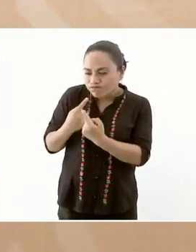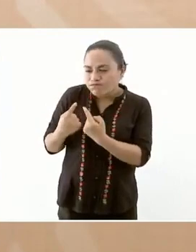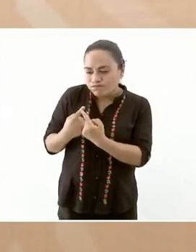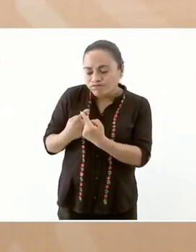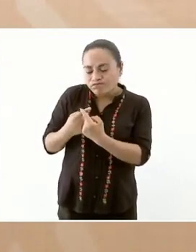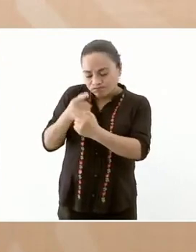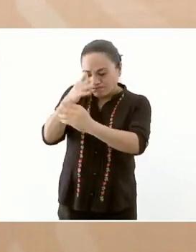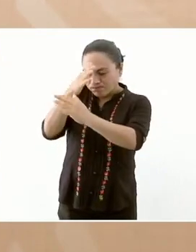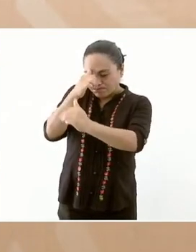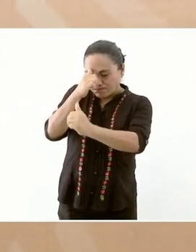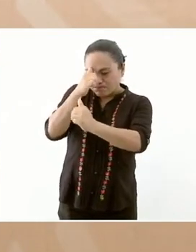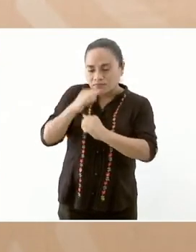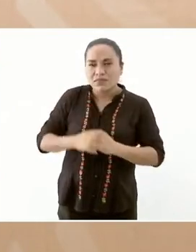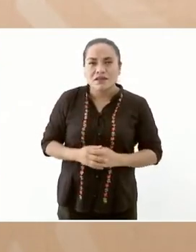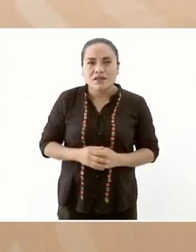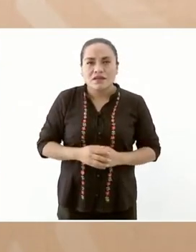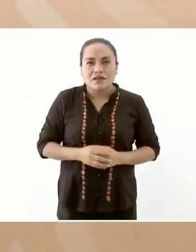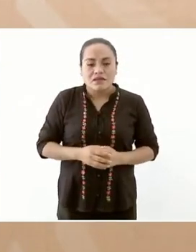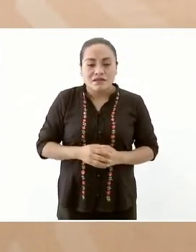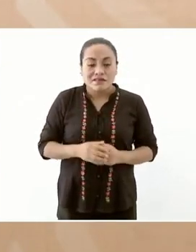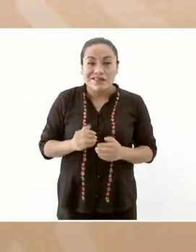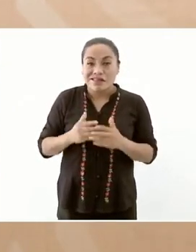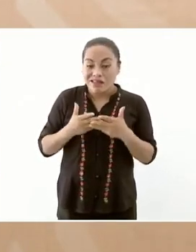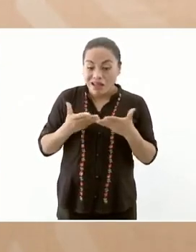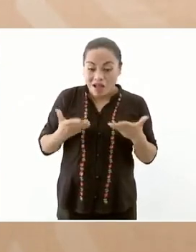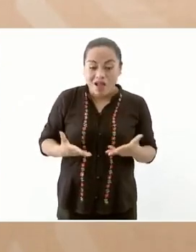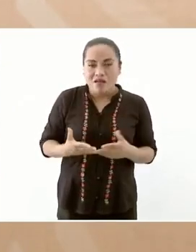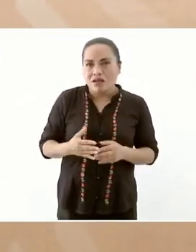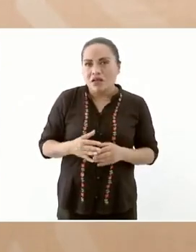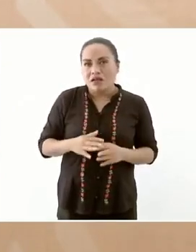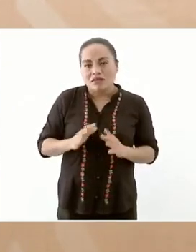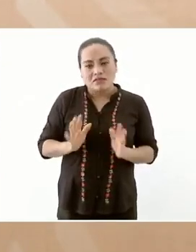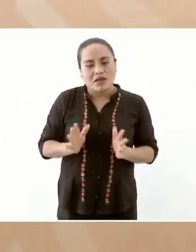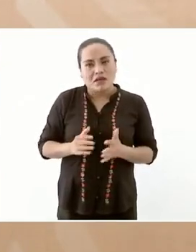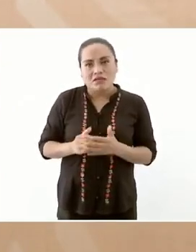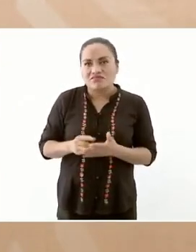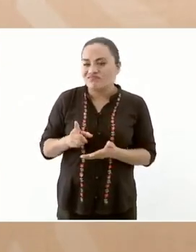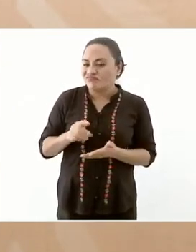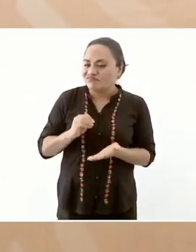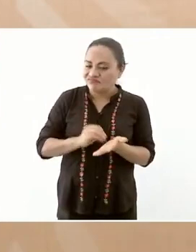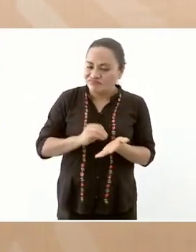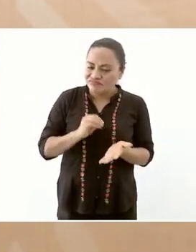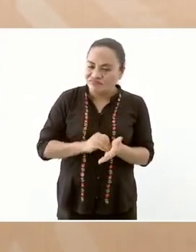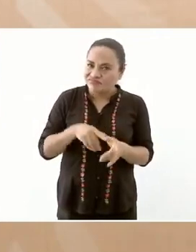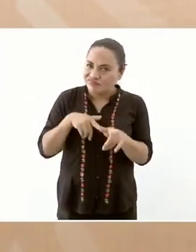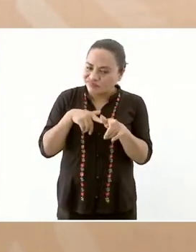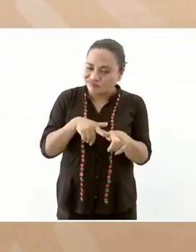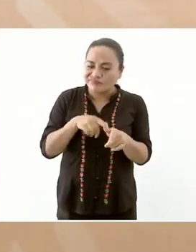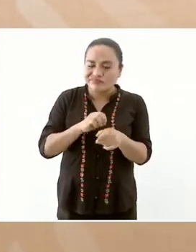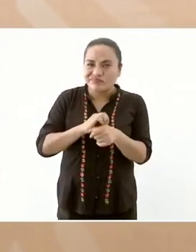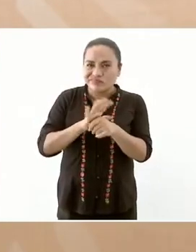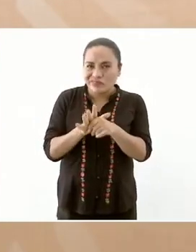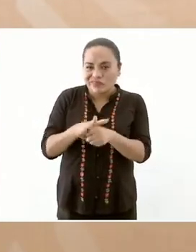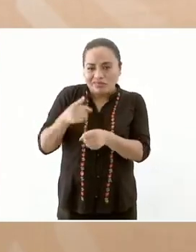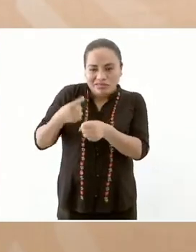después de la pandemia de lo más difícil de la pandemia porque todavía no termina de irse